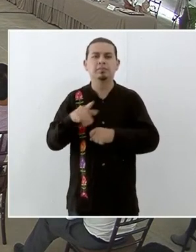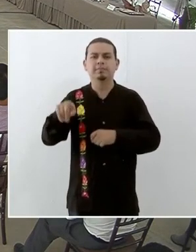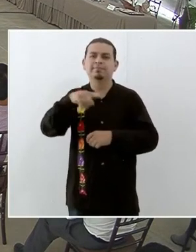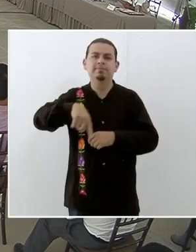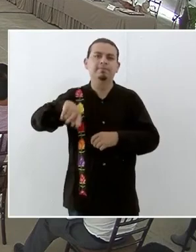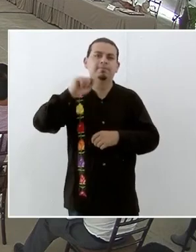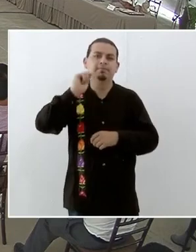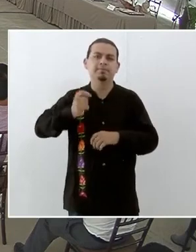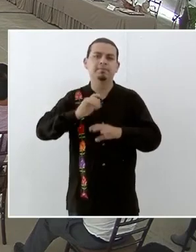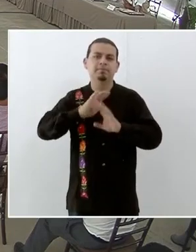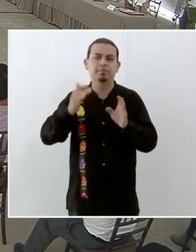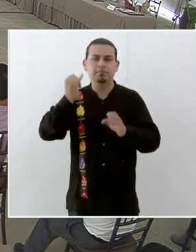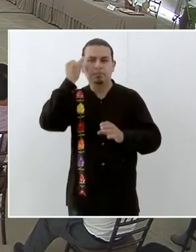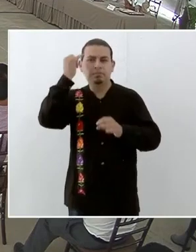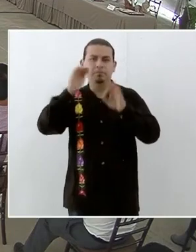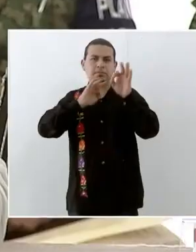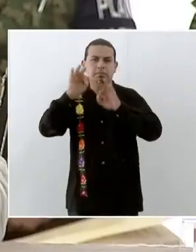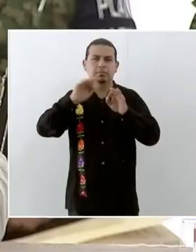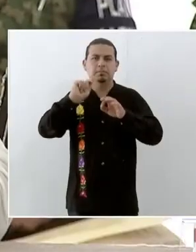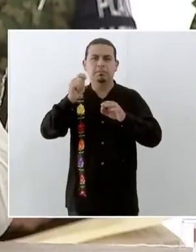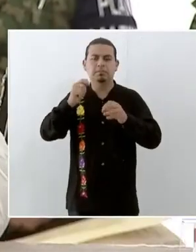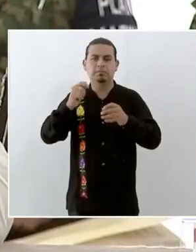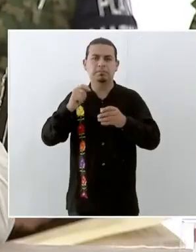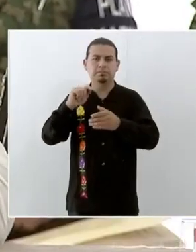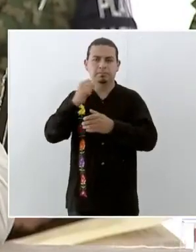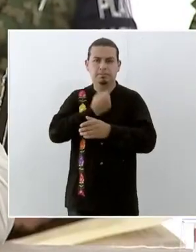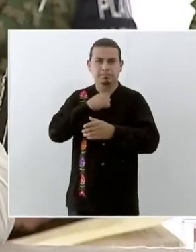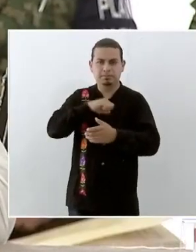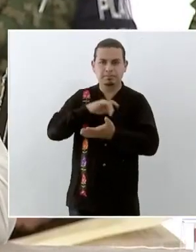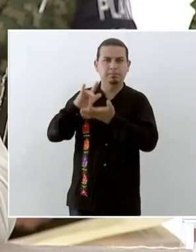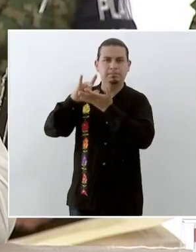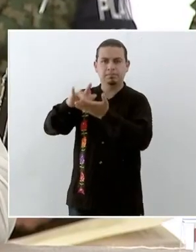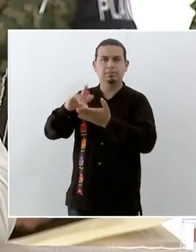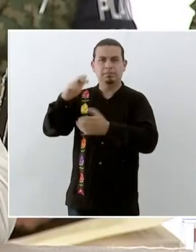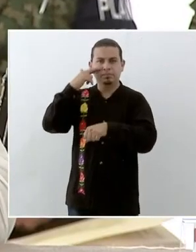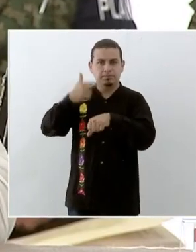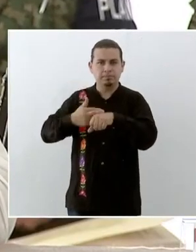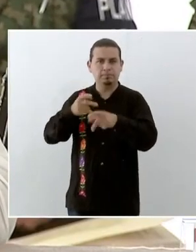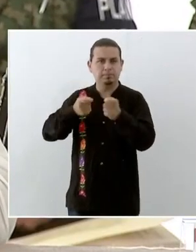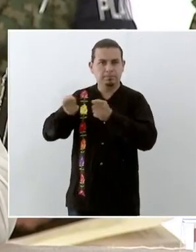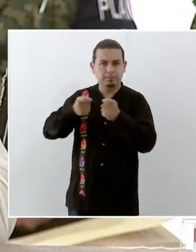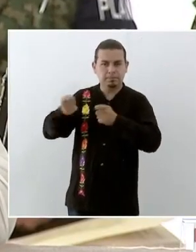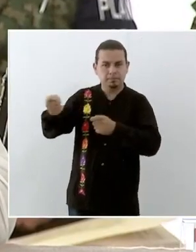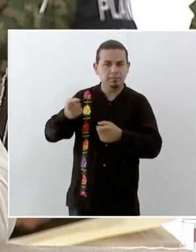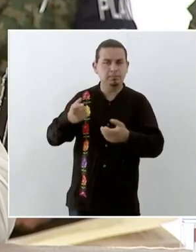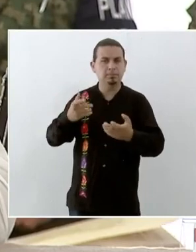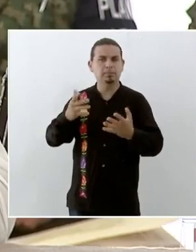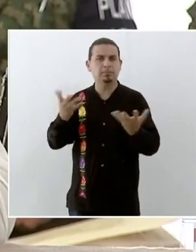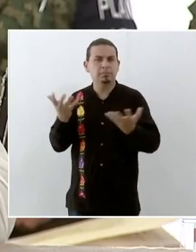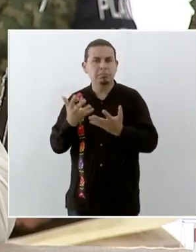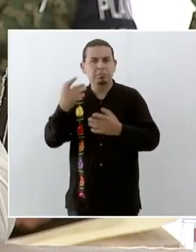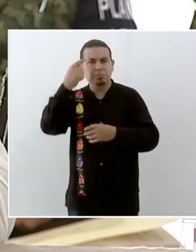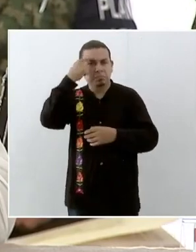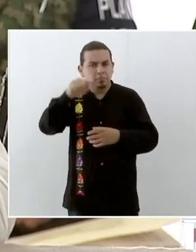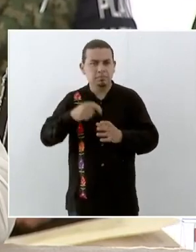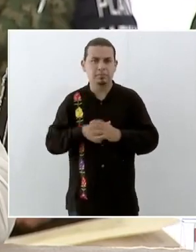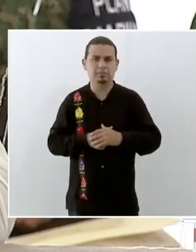entrando la estrategia del plan de salud para el bienestar a través del IMSS y en estar y esta acción que se está adelantando